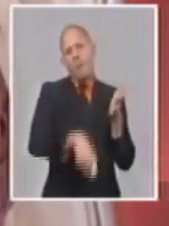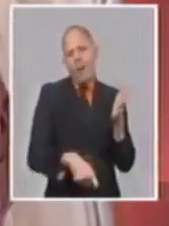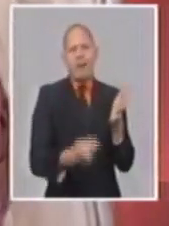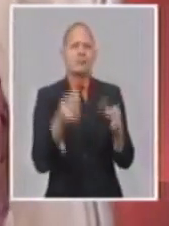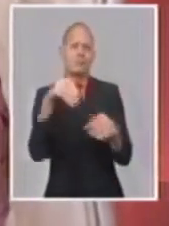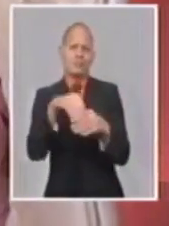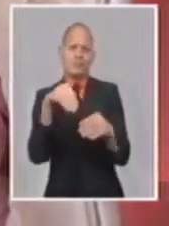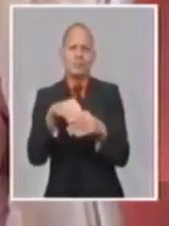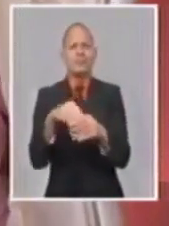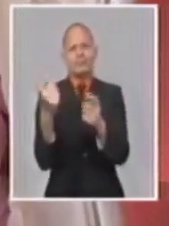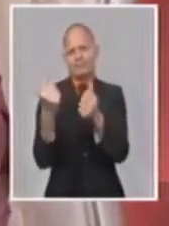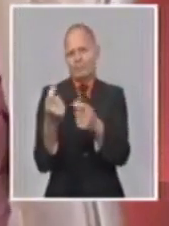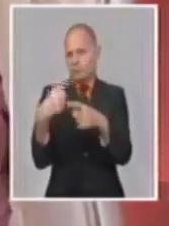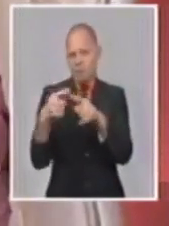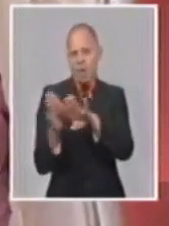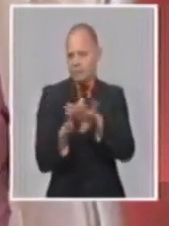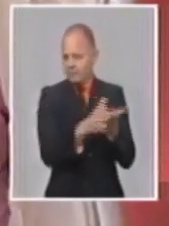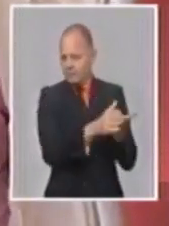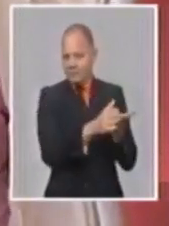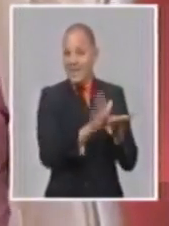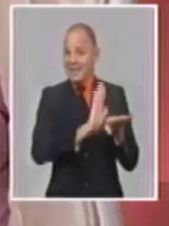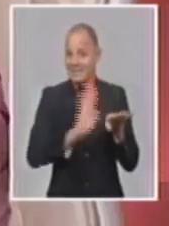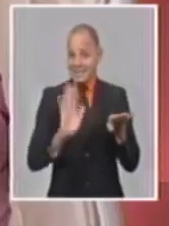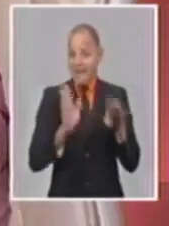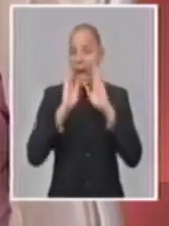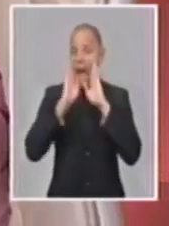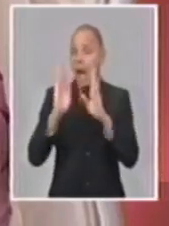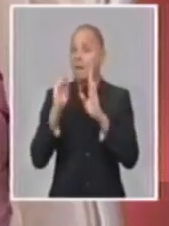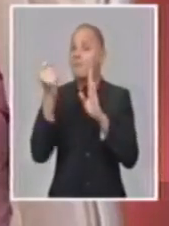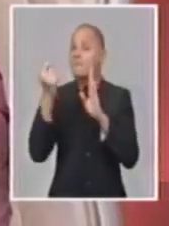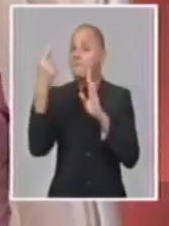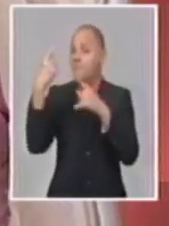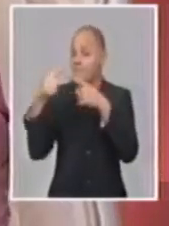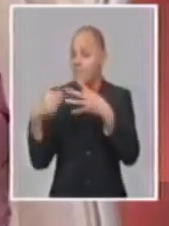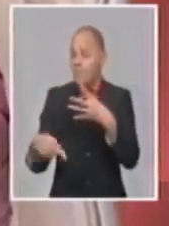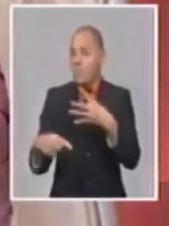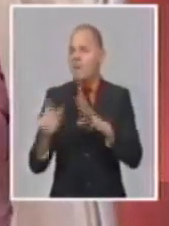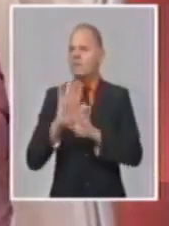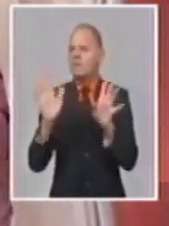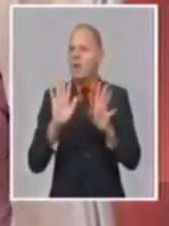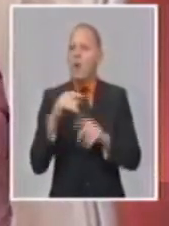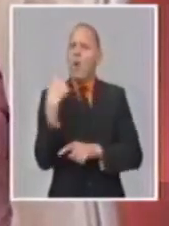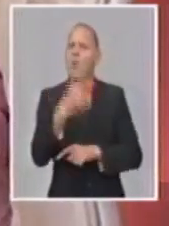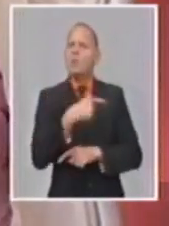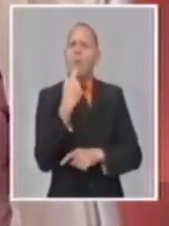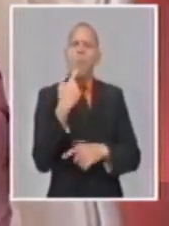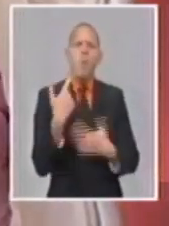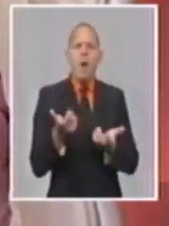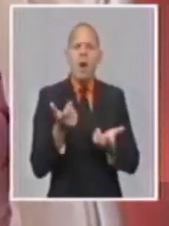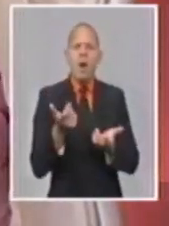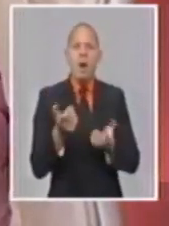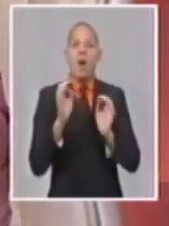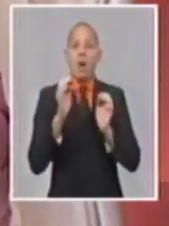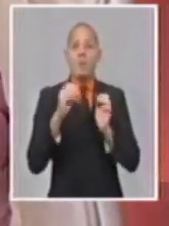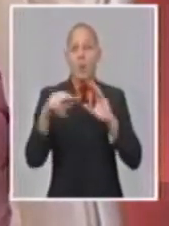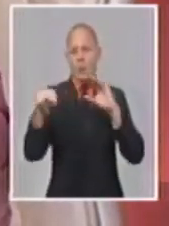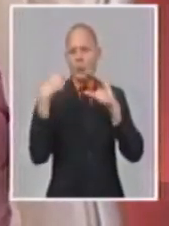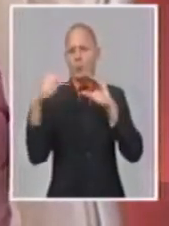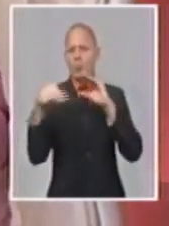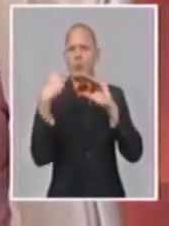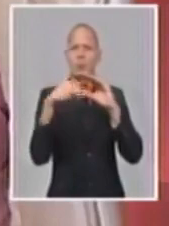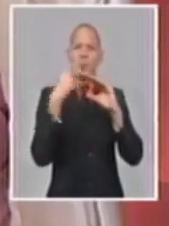temas de los ingresos, la contabilidad, pues solo en temas de precios hemos recibido 497